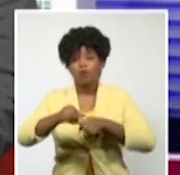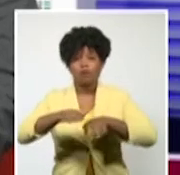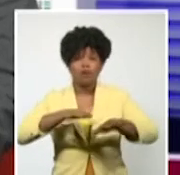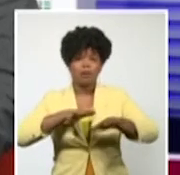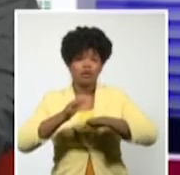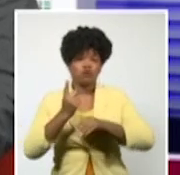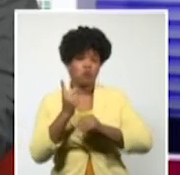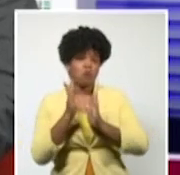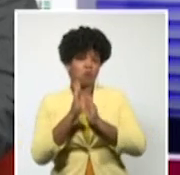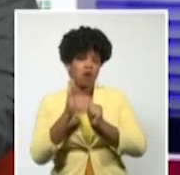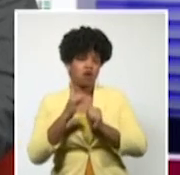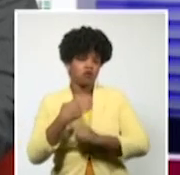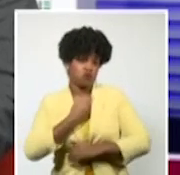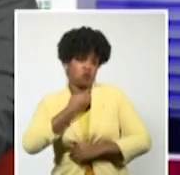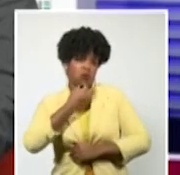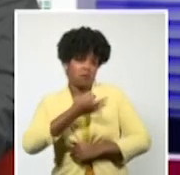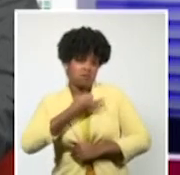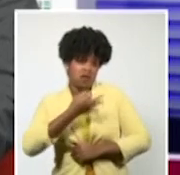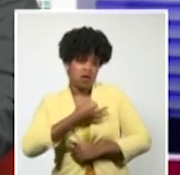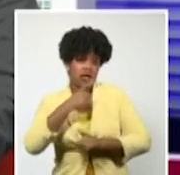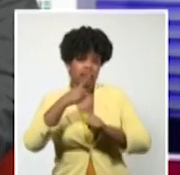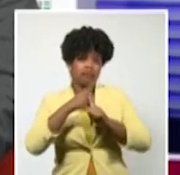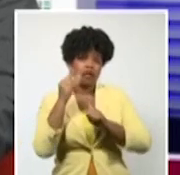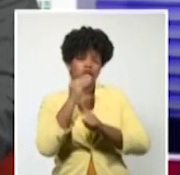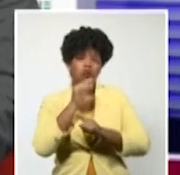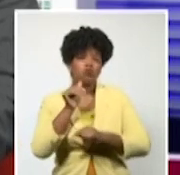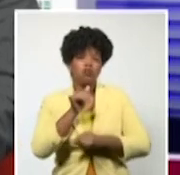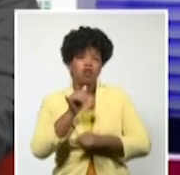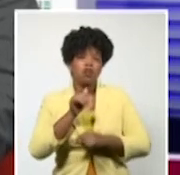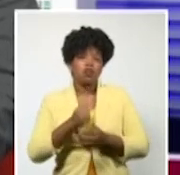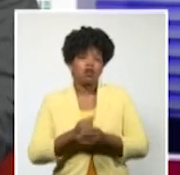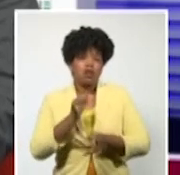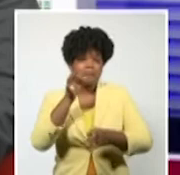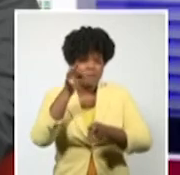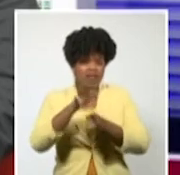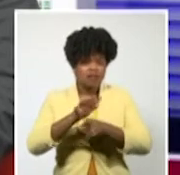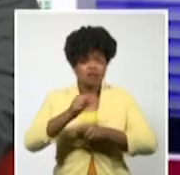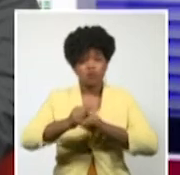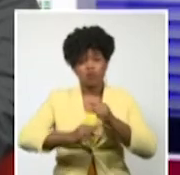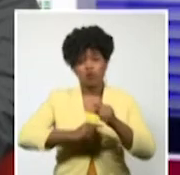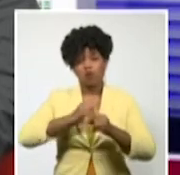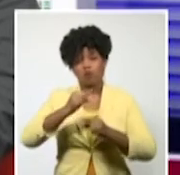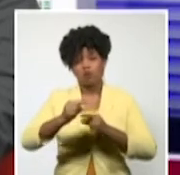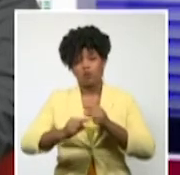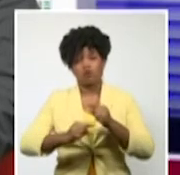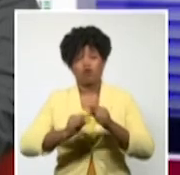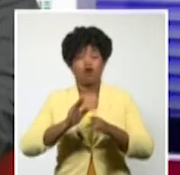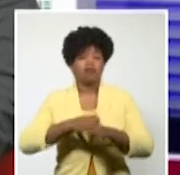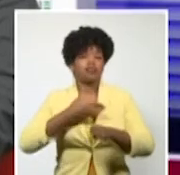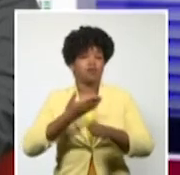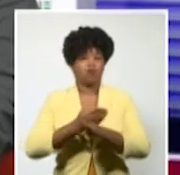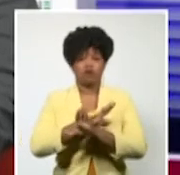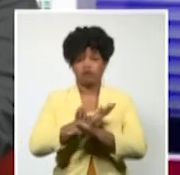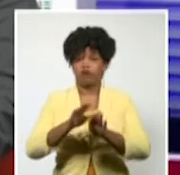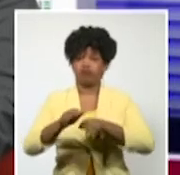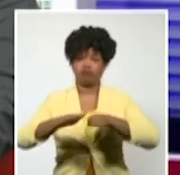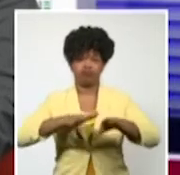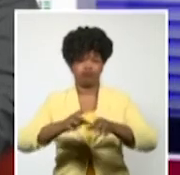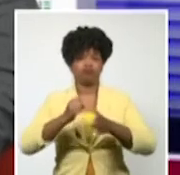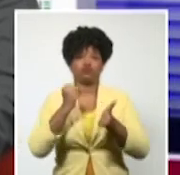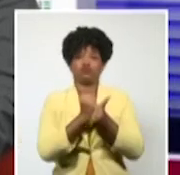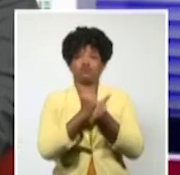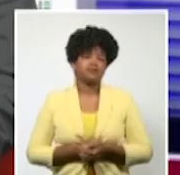como decimos nosotros desde el punto de vista técnico y metodológico, un meso introductorio para a partir de ahí comenzar ya la preparación con vista